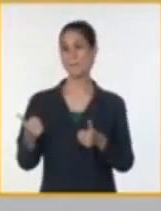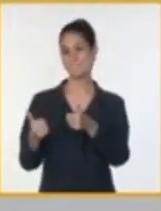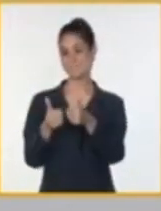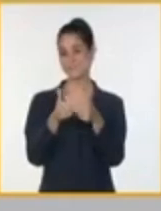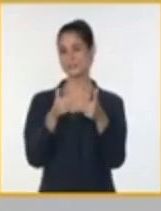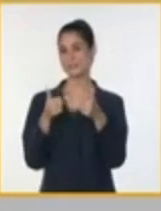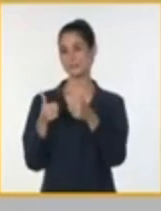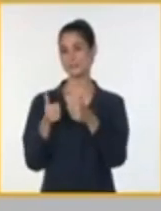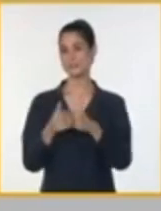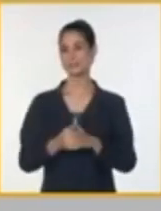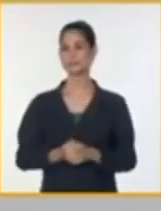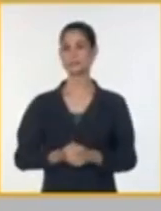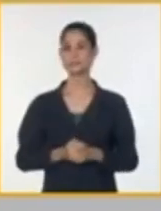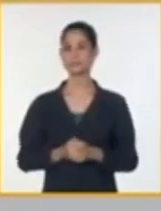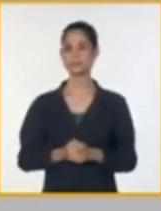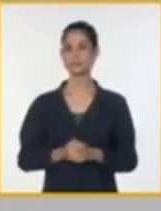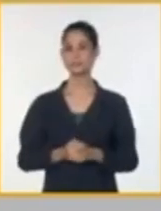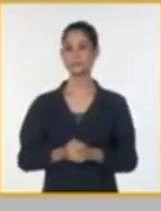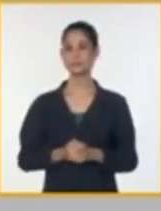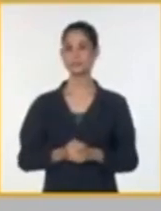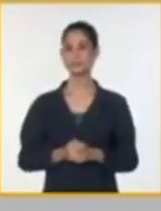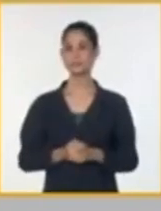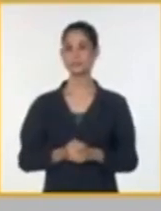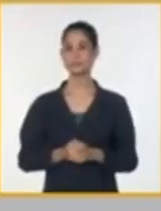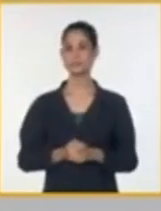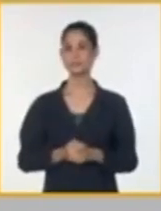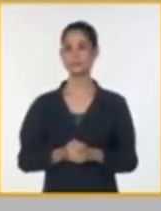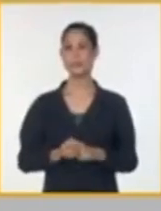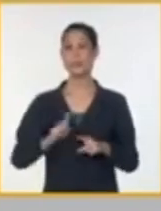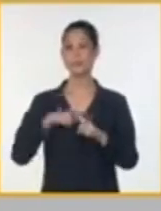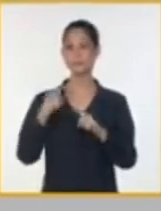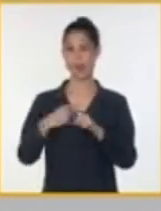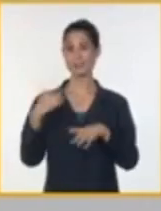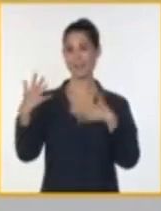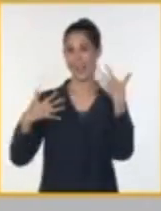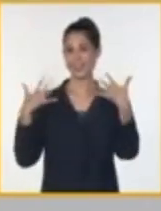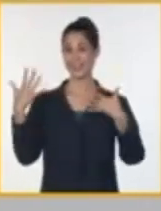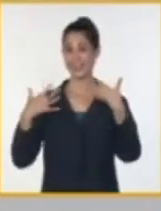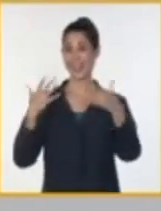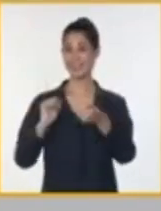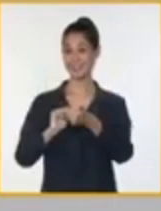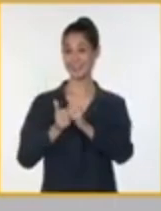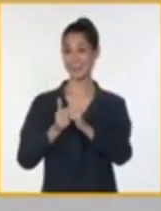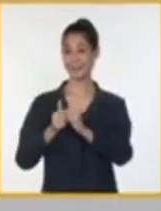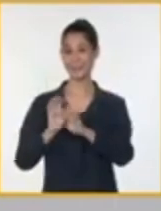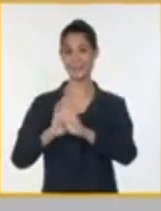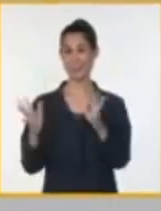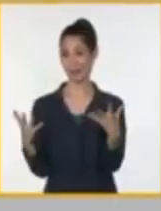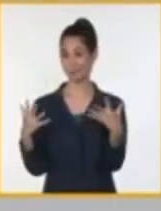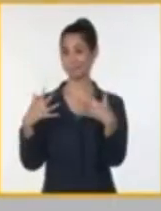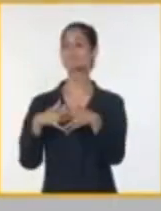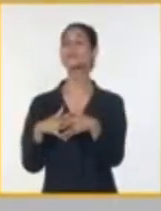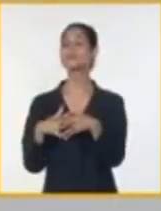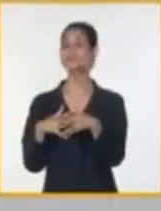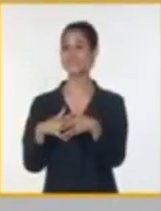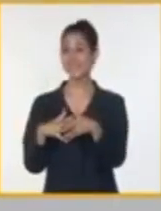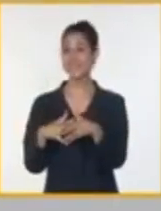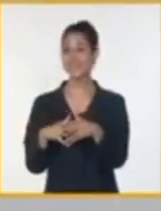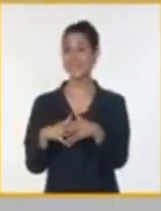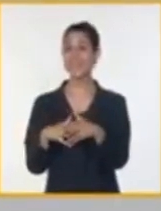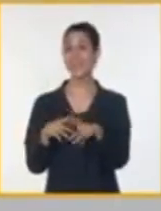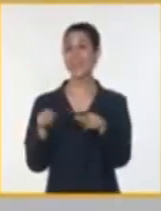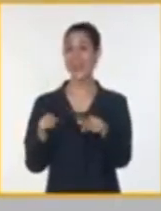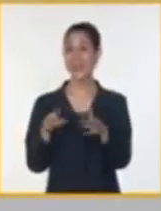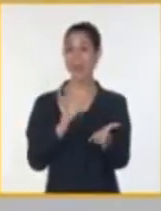involucrados en las actividades deportivas. Como bien se dijo, nosotros indicamos ya y trabajamos para que nuestras instalaciones tengan